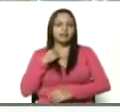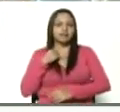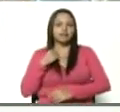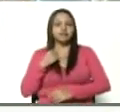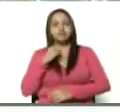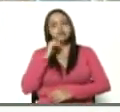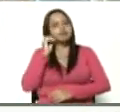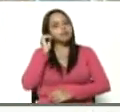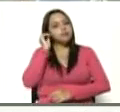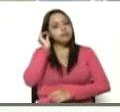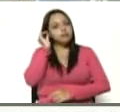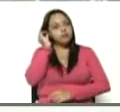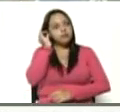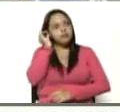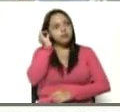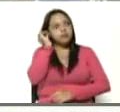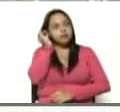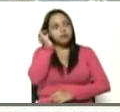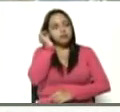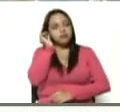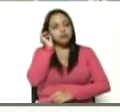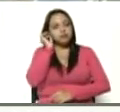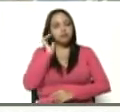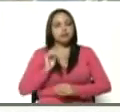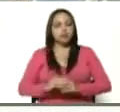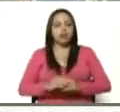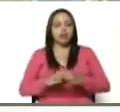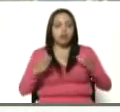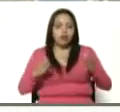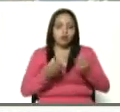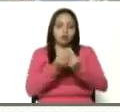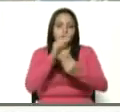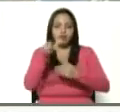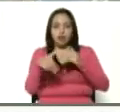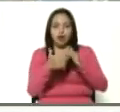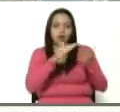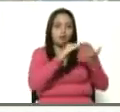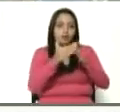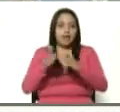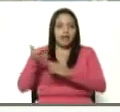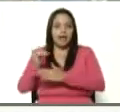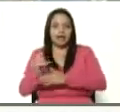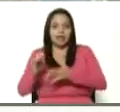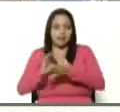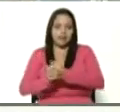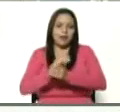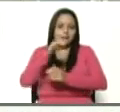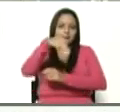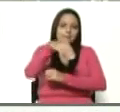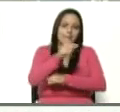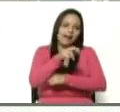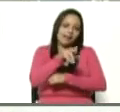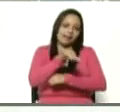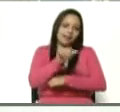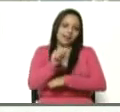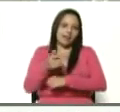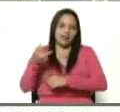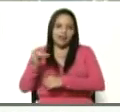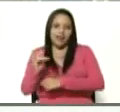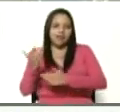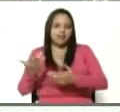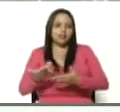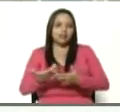comunidades, nuestros clans, nuestras comunas, aquí nos acompaña nuestra compañera María de la comuna, que está nuestra